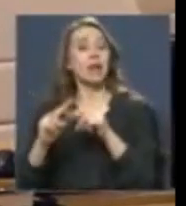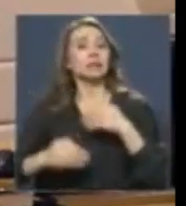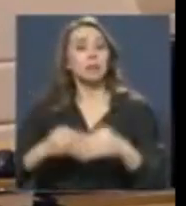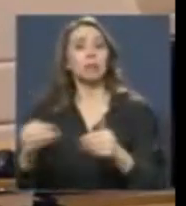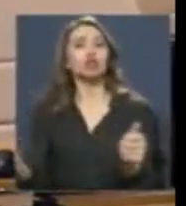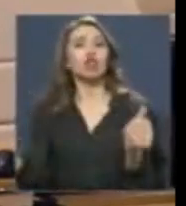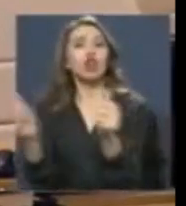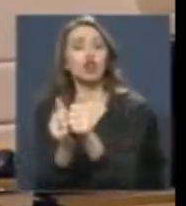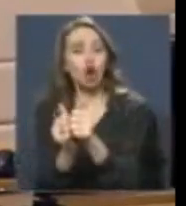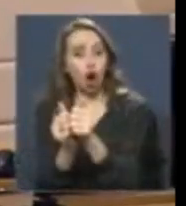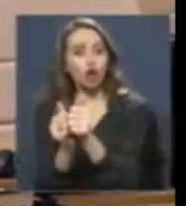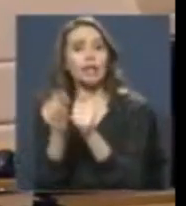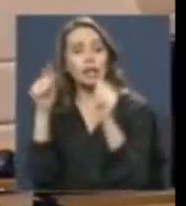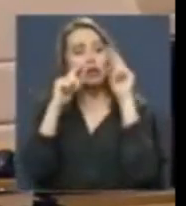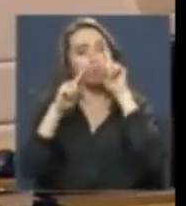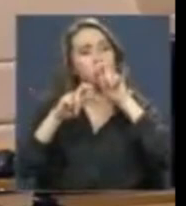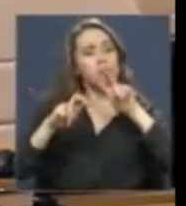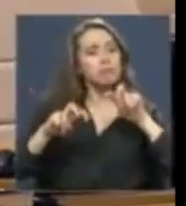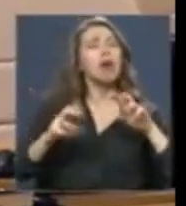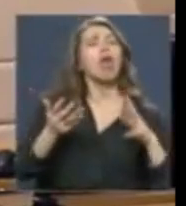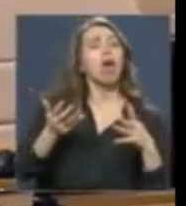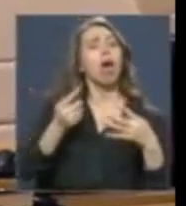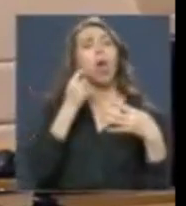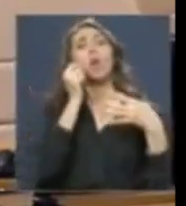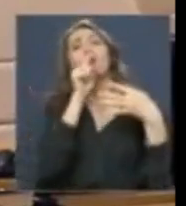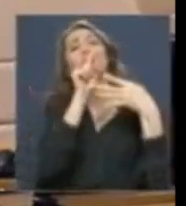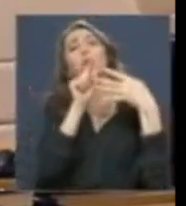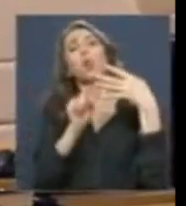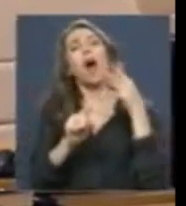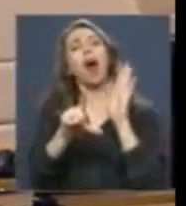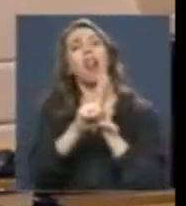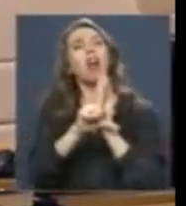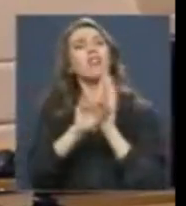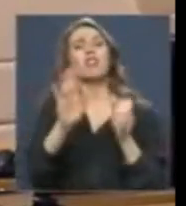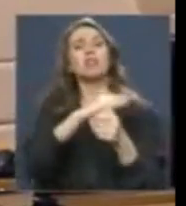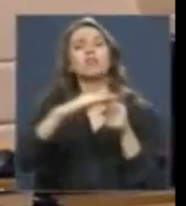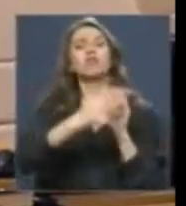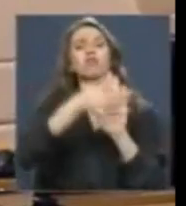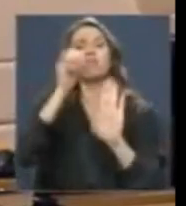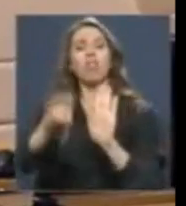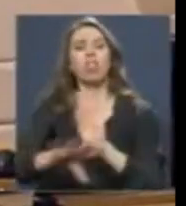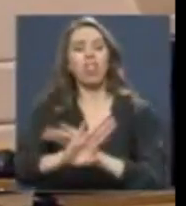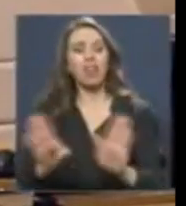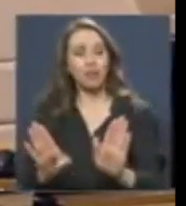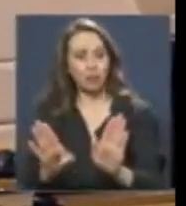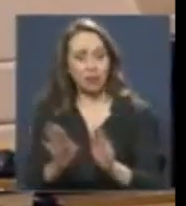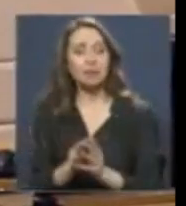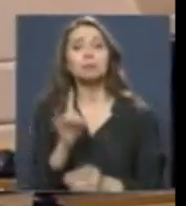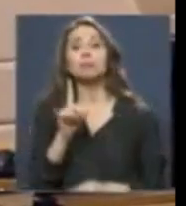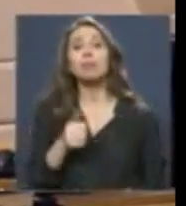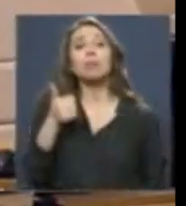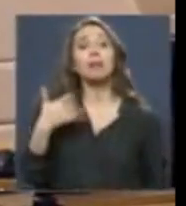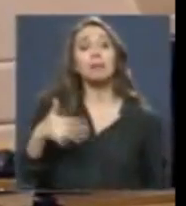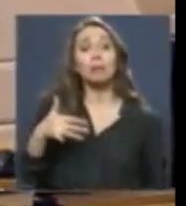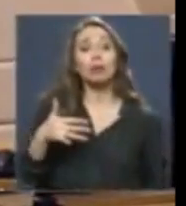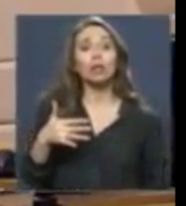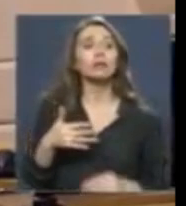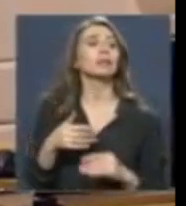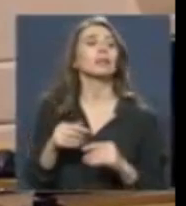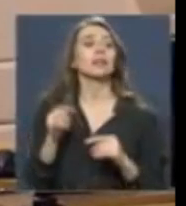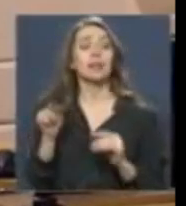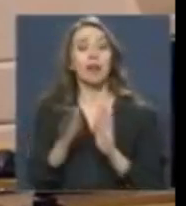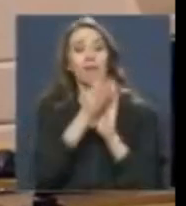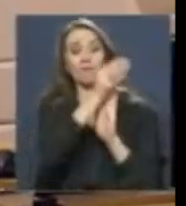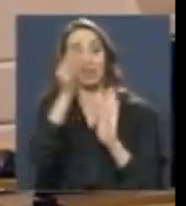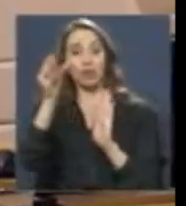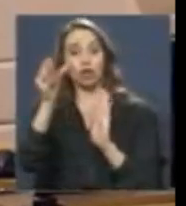para determinar cuáles son esas leyes que hay que derogar. Y lo más importante, los textos que emite la